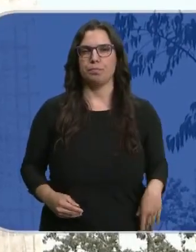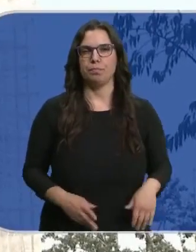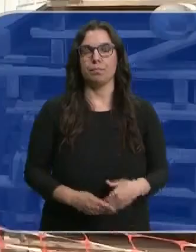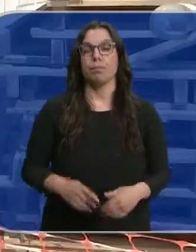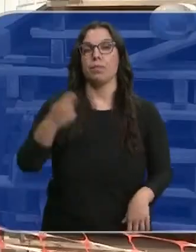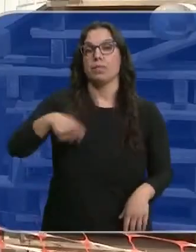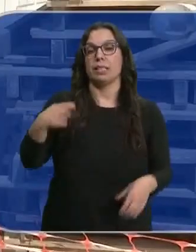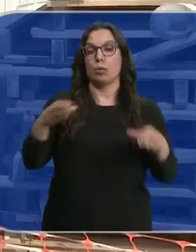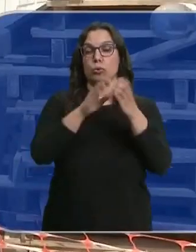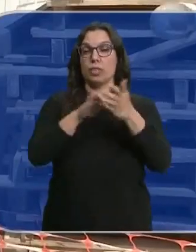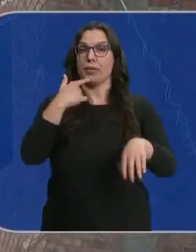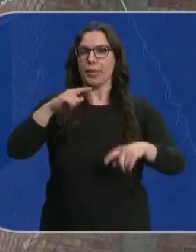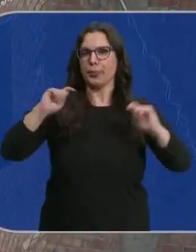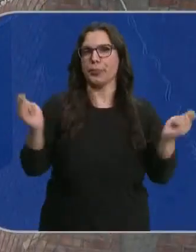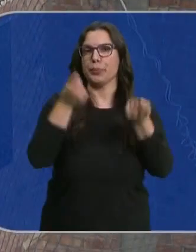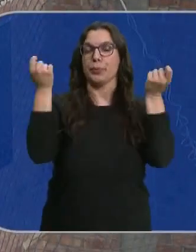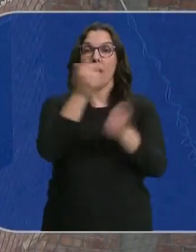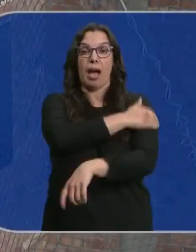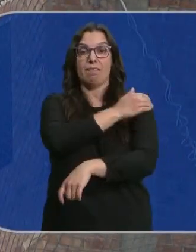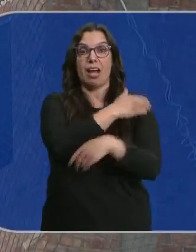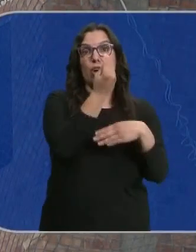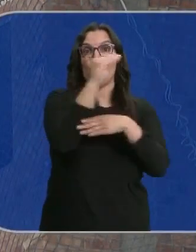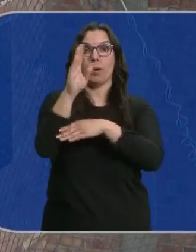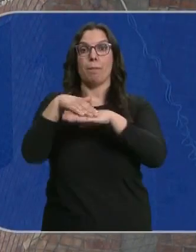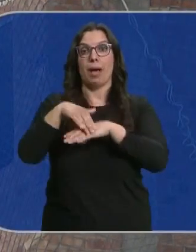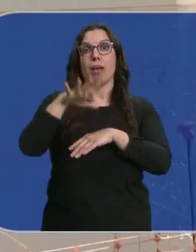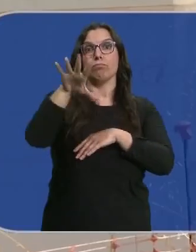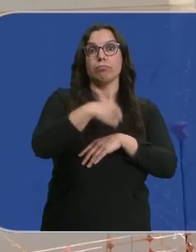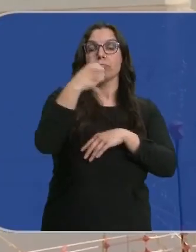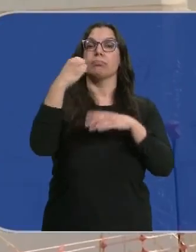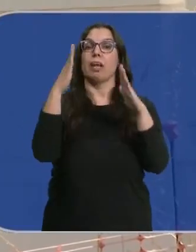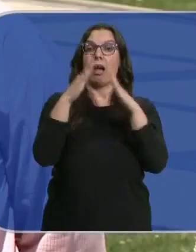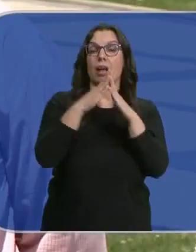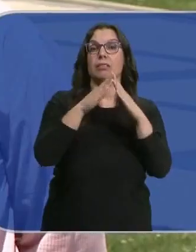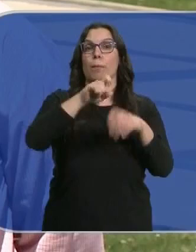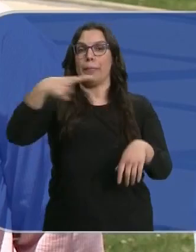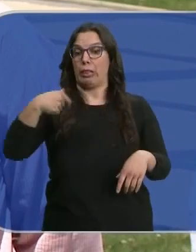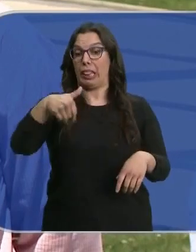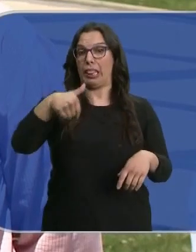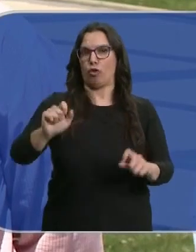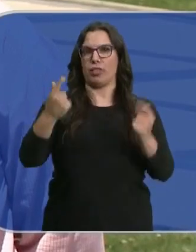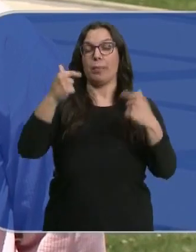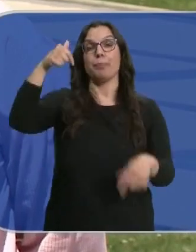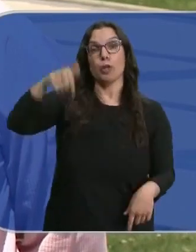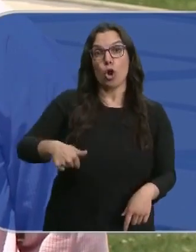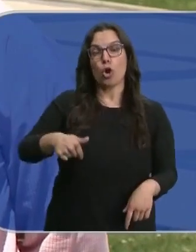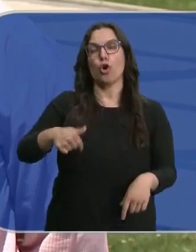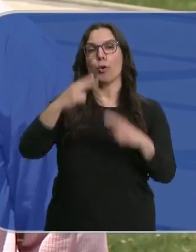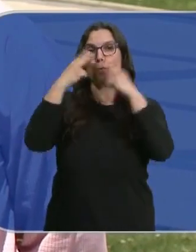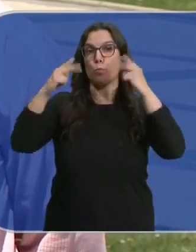El presidente de la Junta anuncia que en la práctica los avales a los jóvenes para la entrada de una vivienda estarán en breve. Hoy hemos publicado